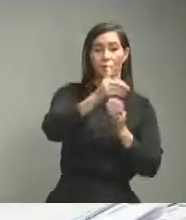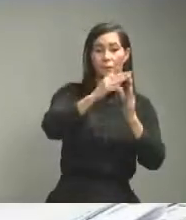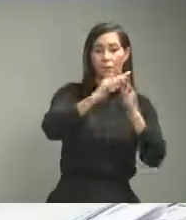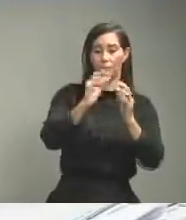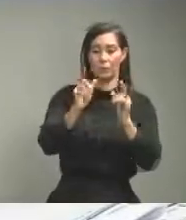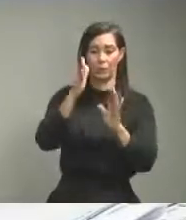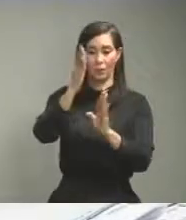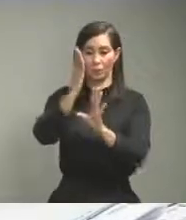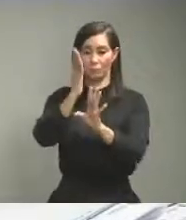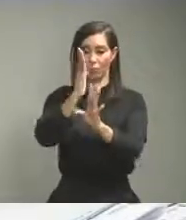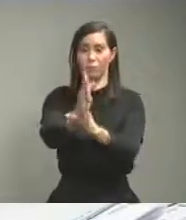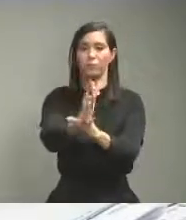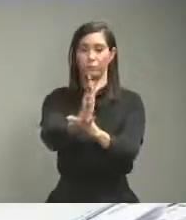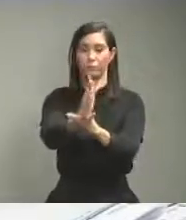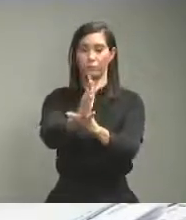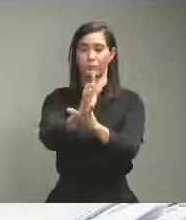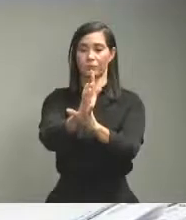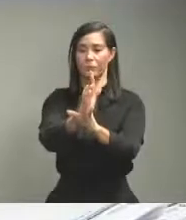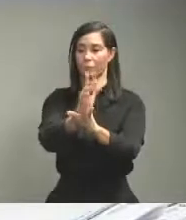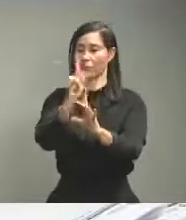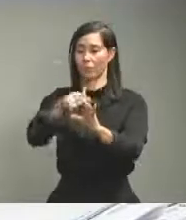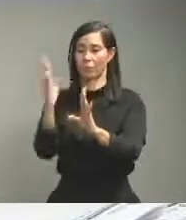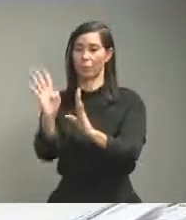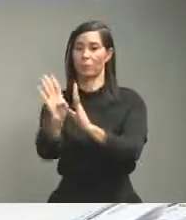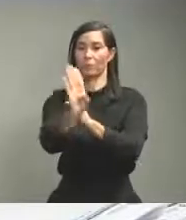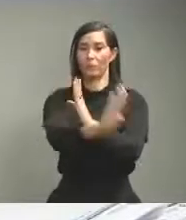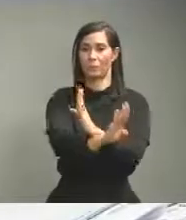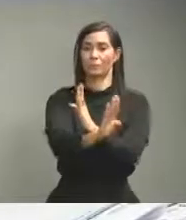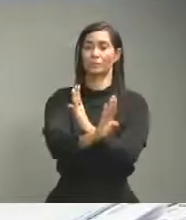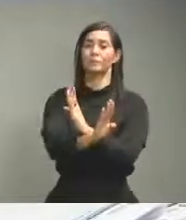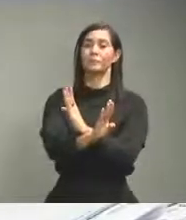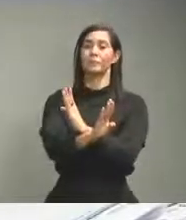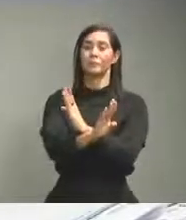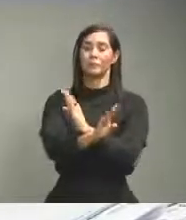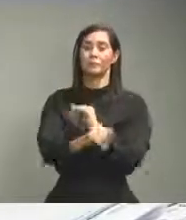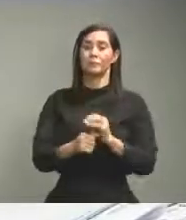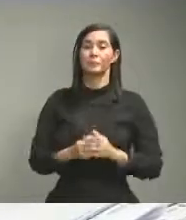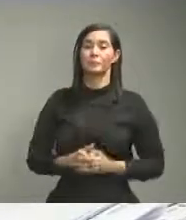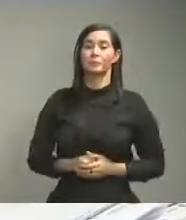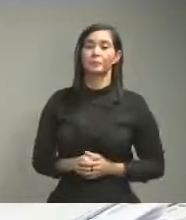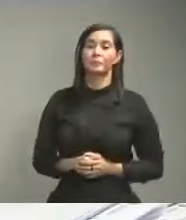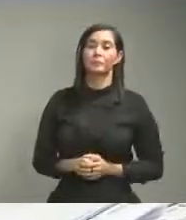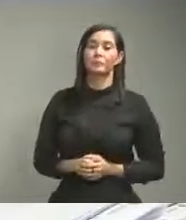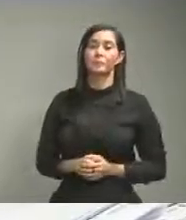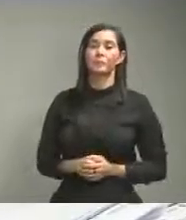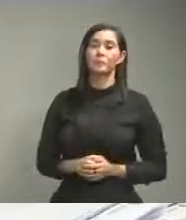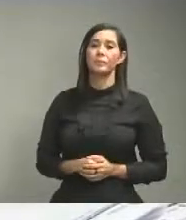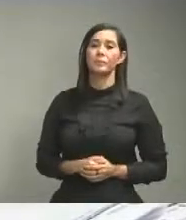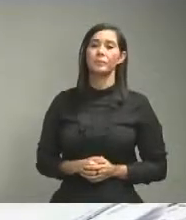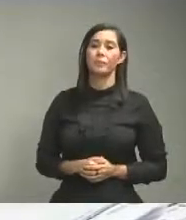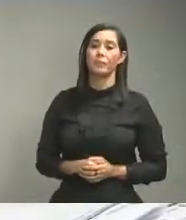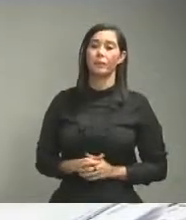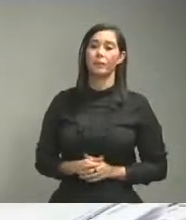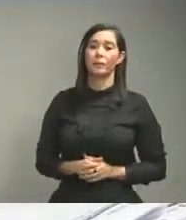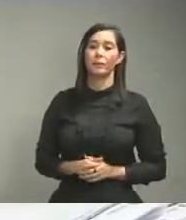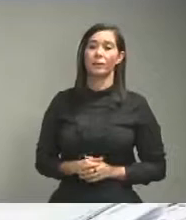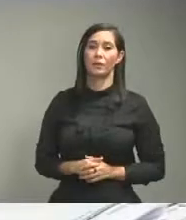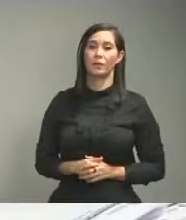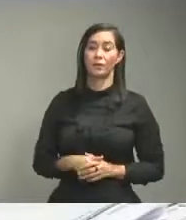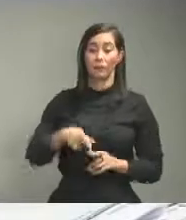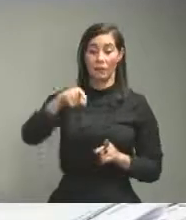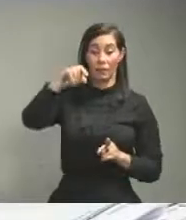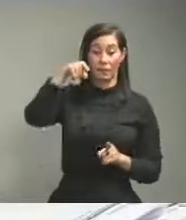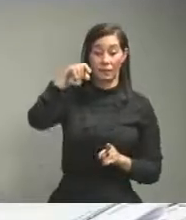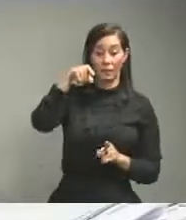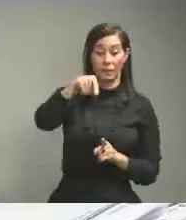pues todo ese proceso conduce a el seguimiento del